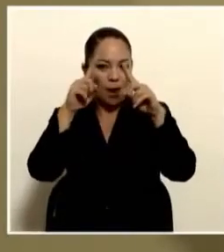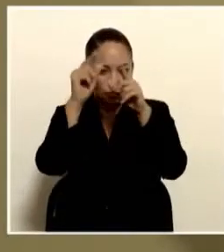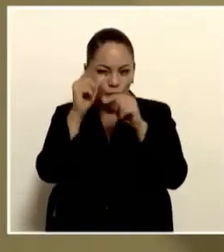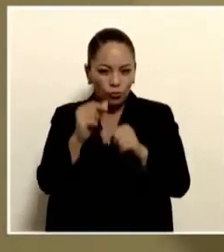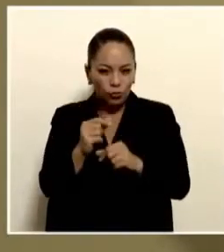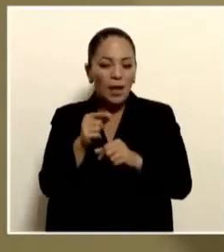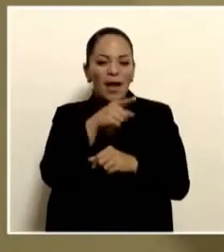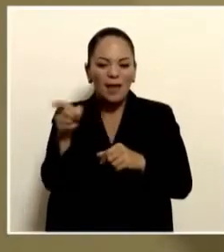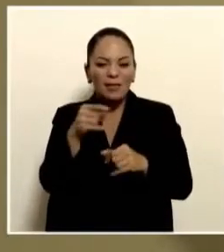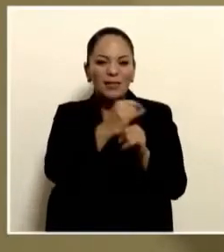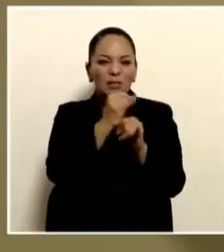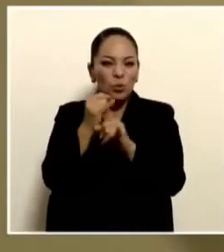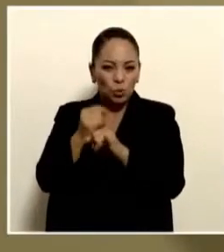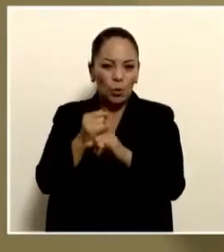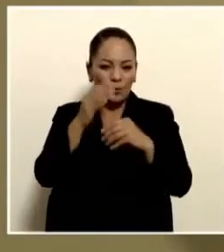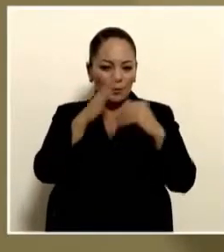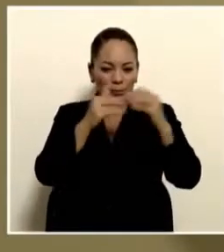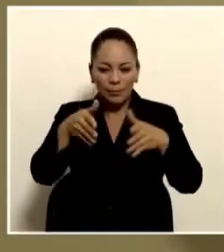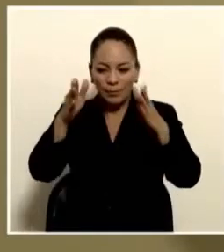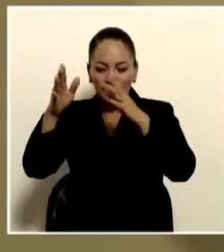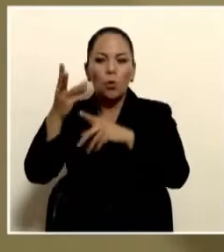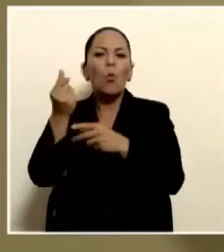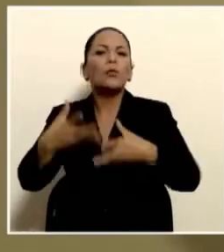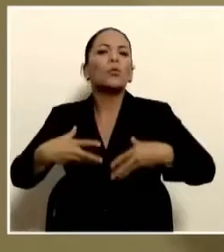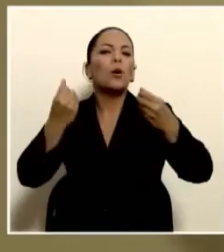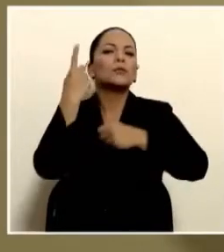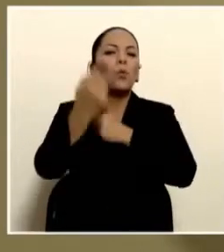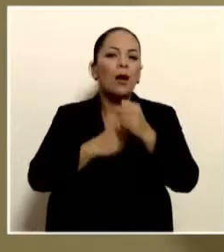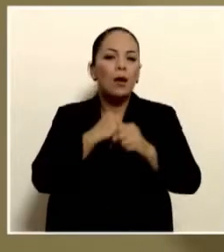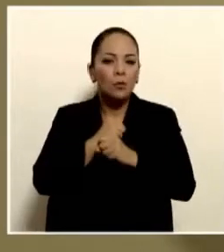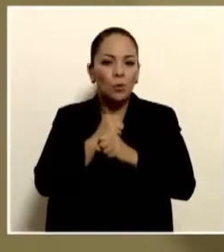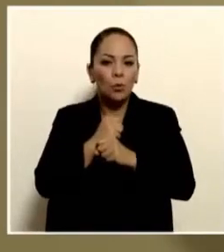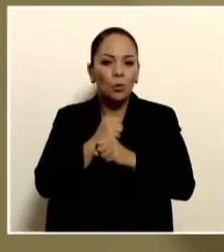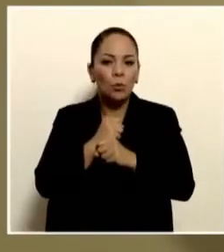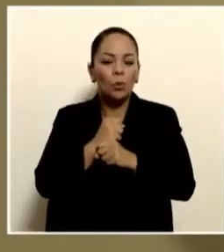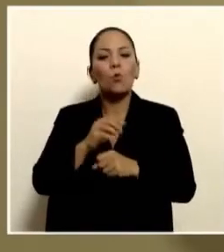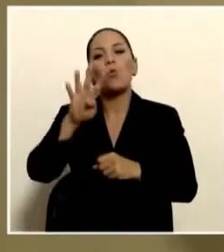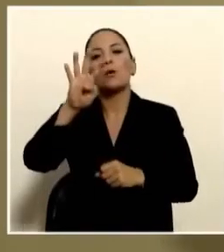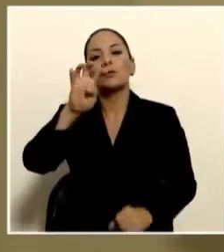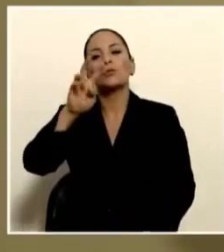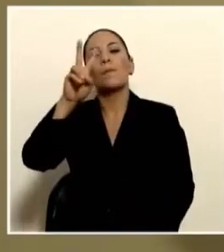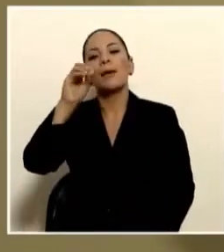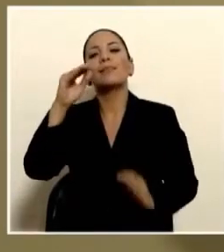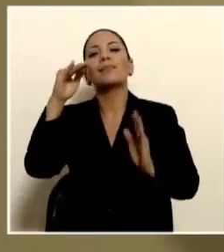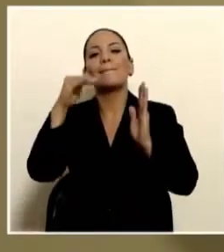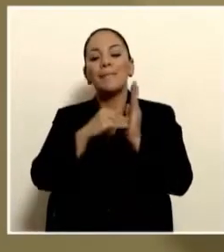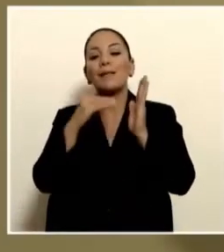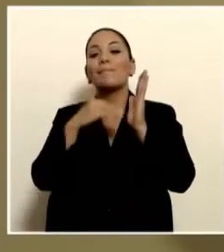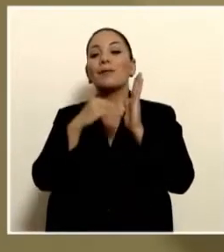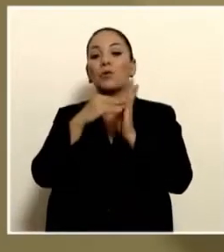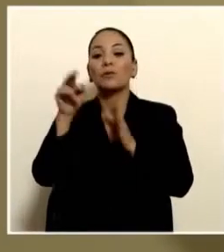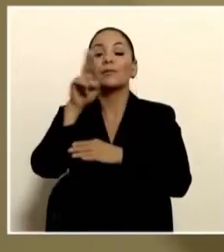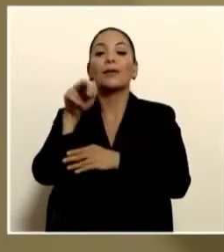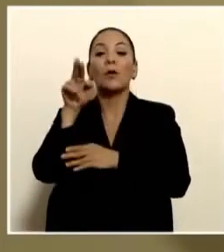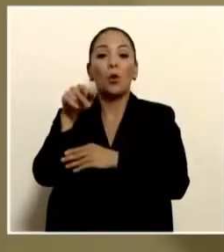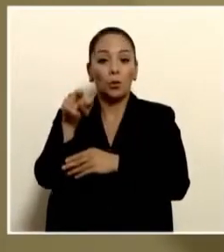año 420 mil millones de colones.